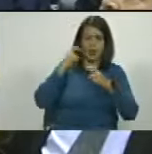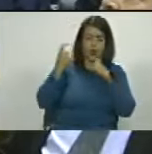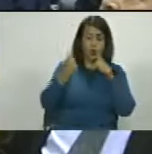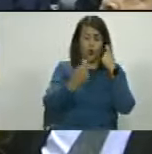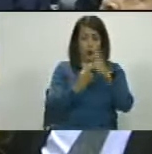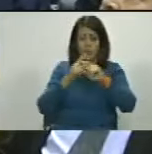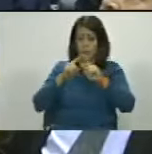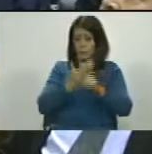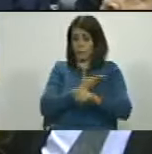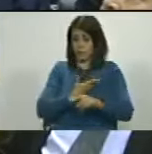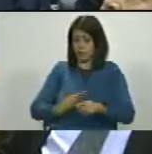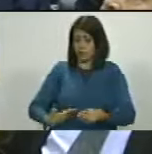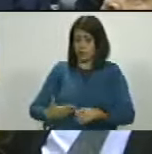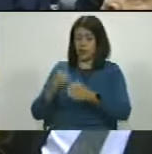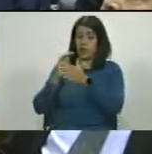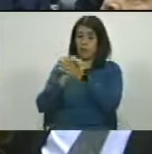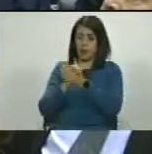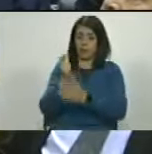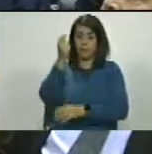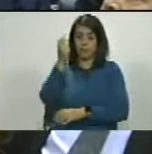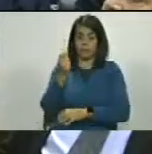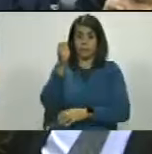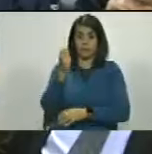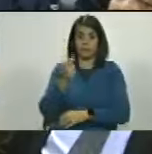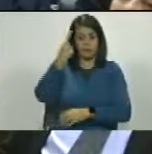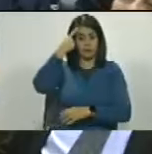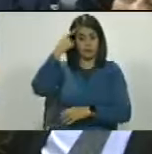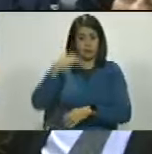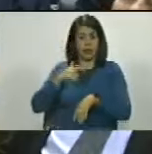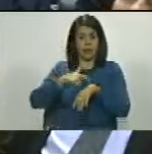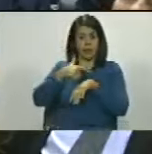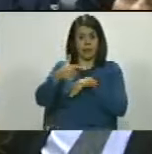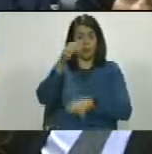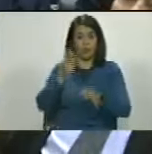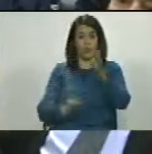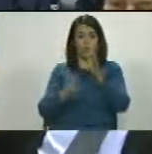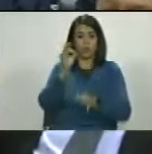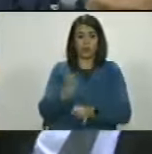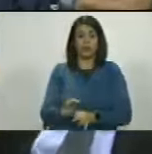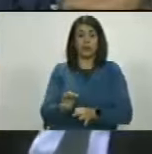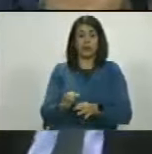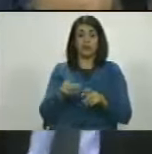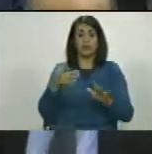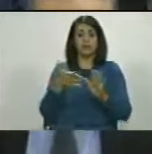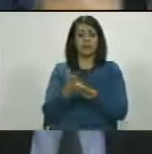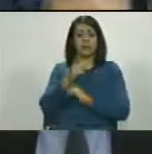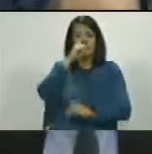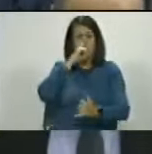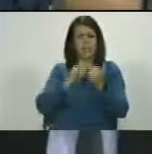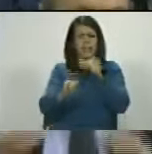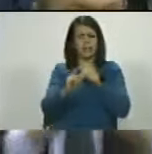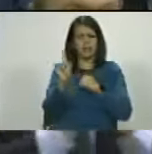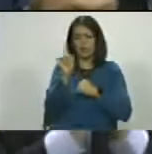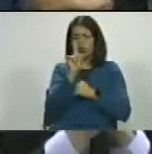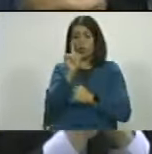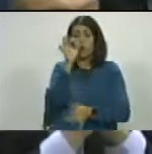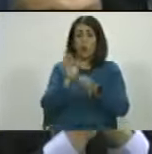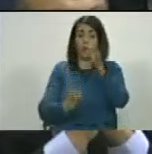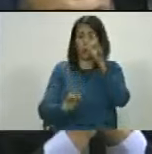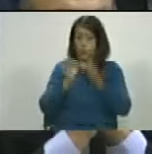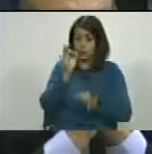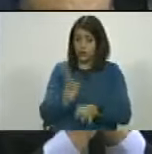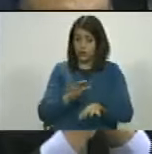Pero señor presidente, colegas parlamentarios, creo que llegó la hora de la justicia. La justicia es sin venganza, pero es la justicia.